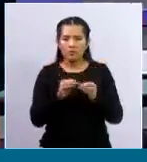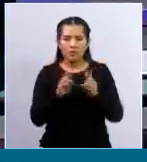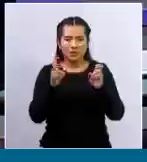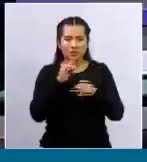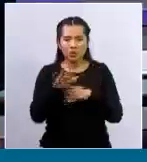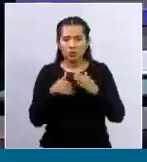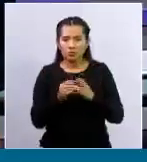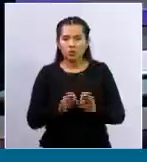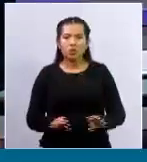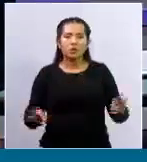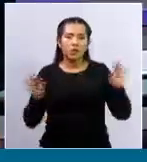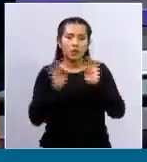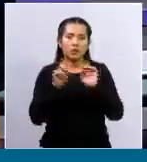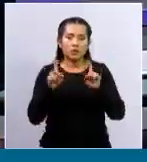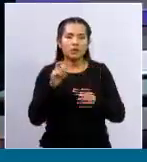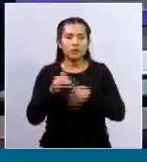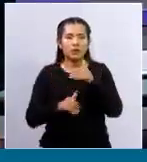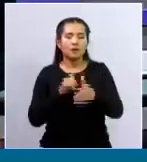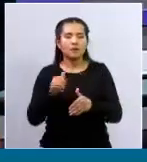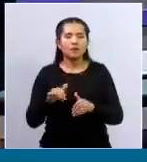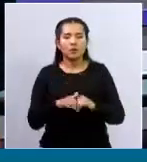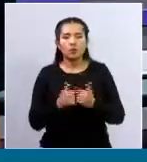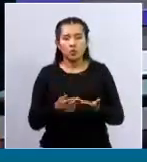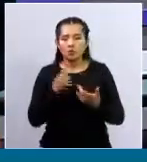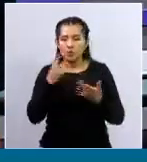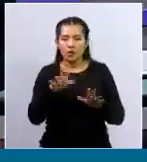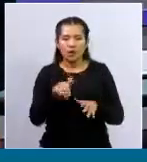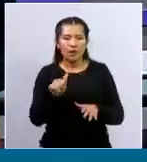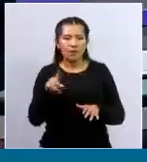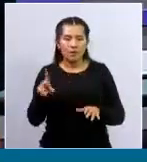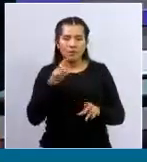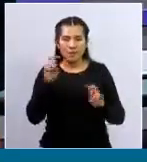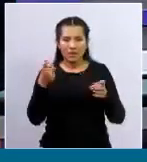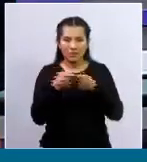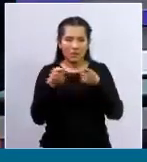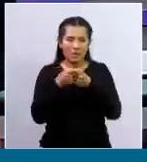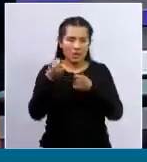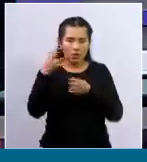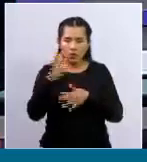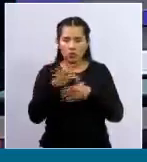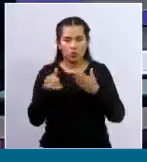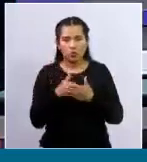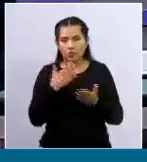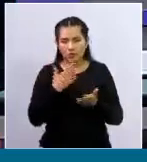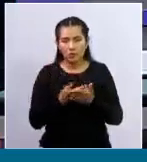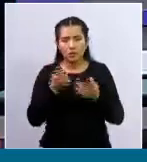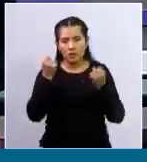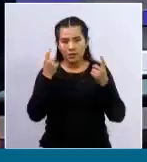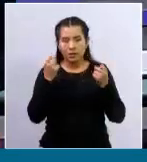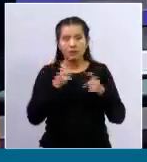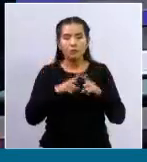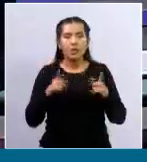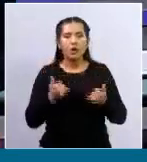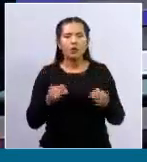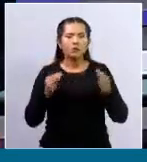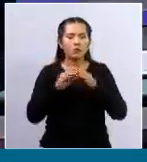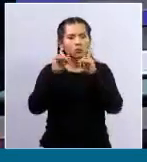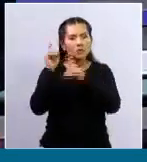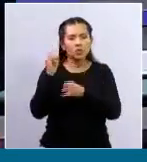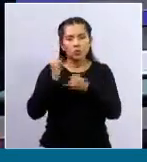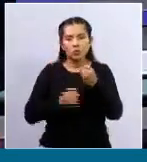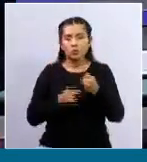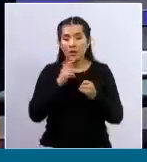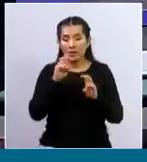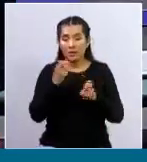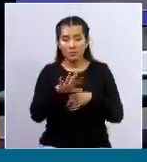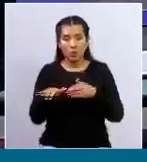de avanzar en lo que significa la aplicación electrónica, en fin. Pero, sáquenos de una duda, esto es